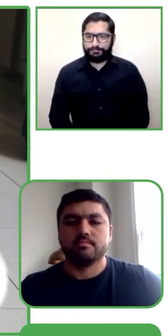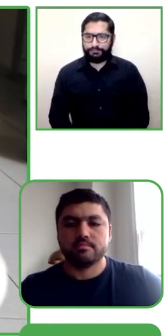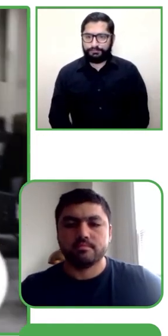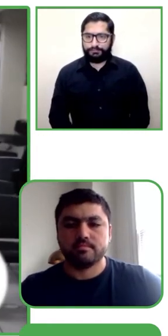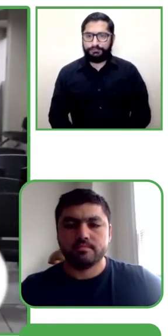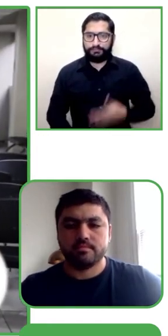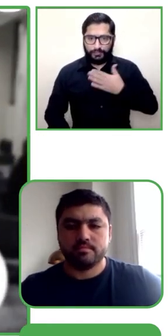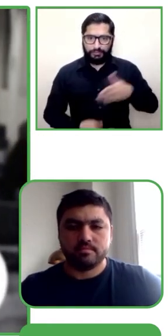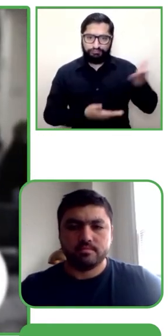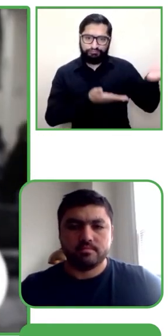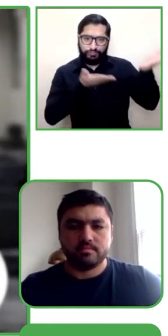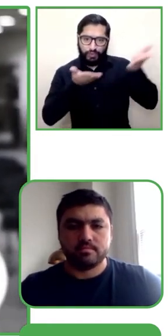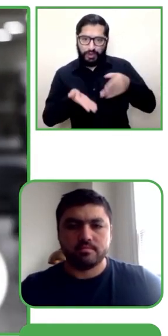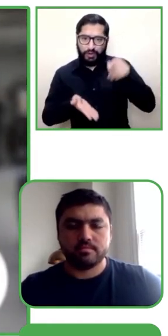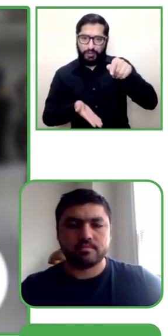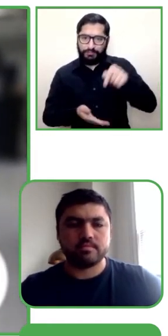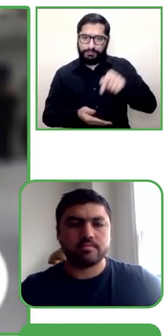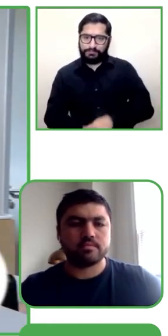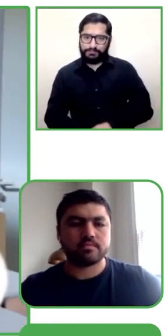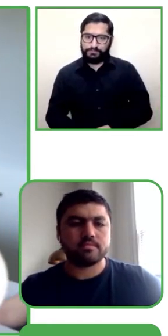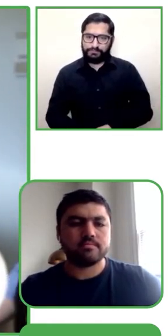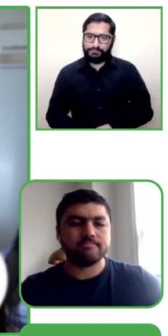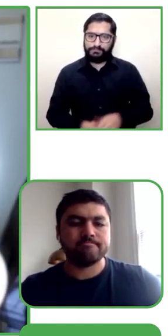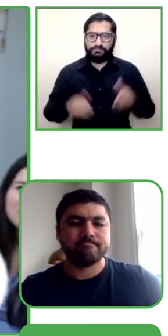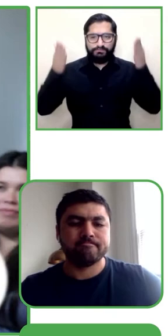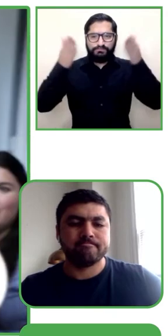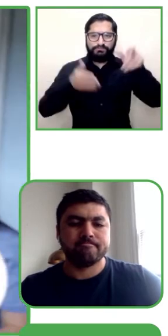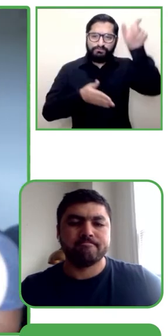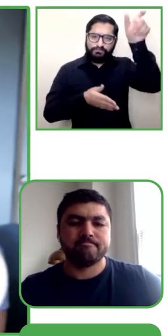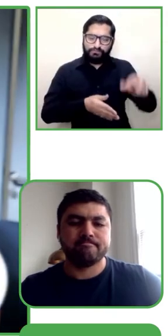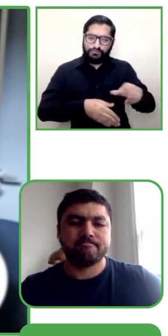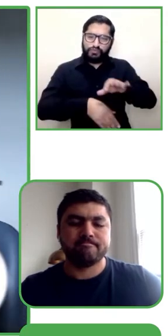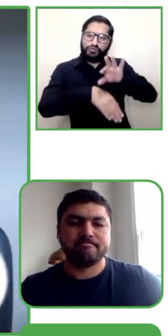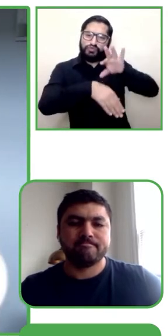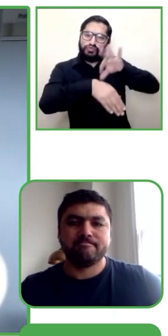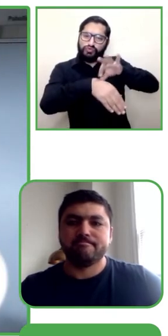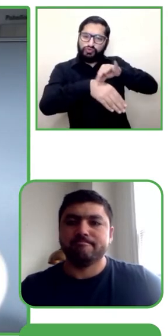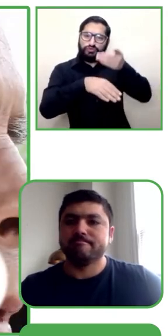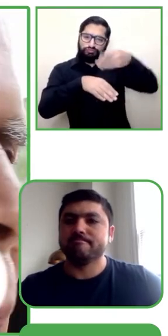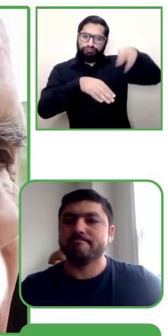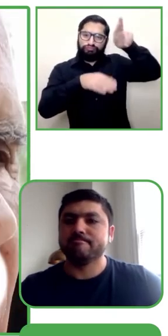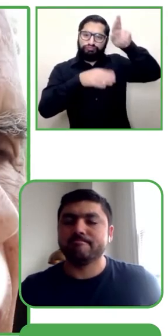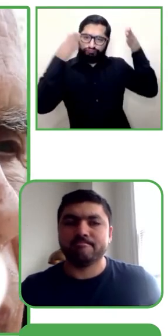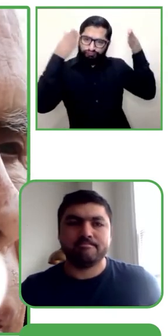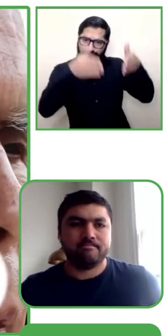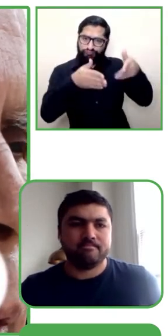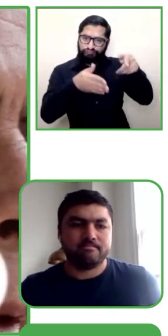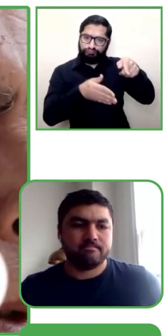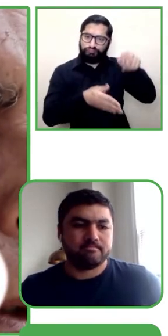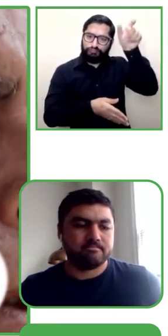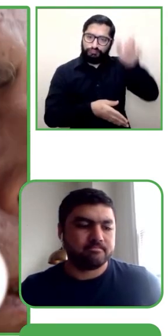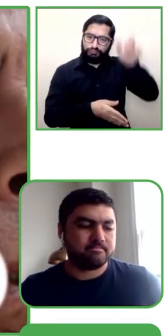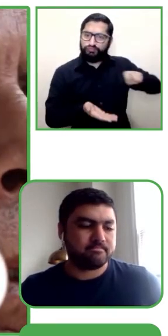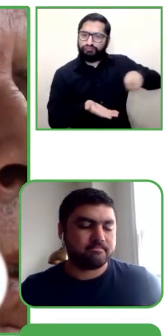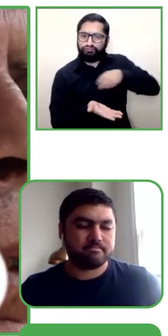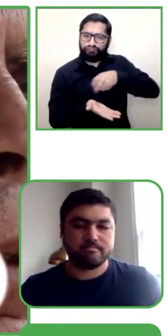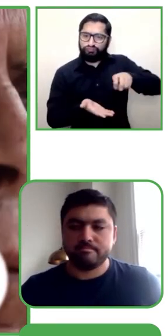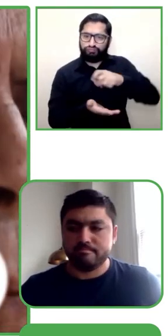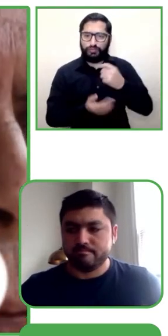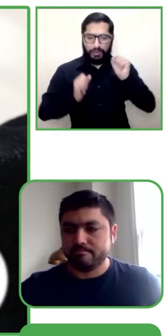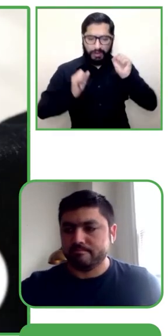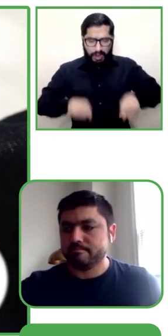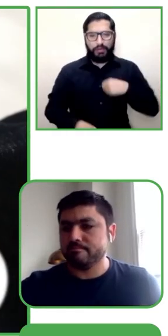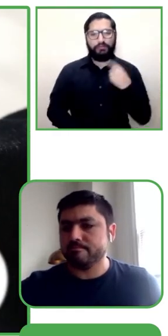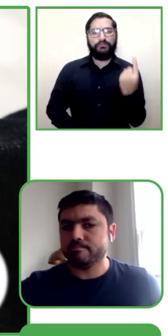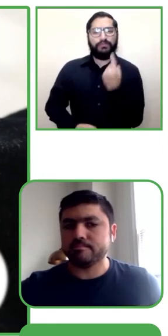cualquier persona disponga de toda la información necesaria para moverse con libertad y autonomía en las instalaciones. Este sistema permite, mediante mensajes